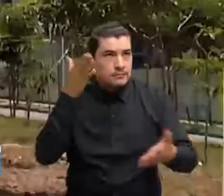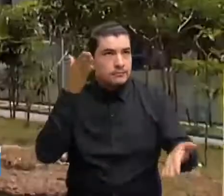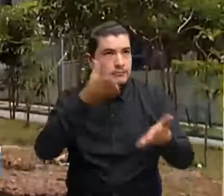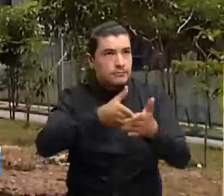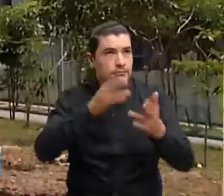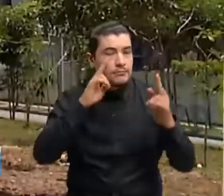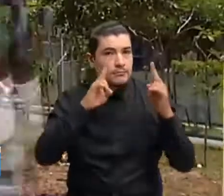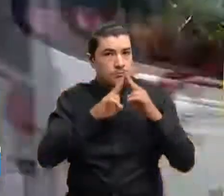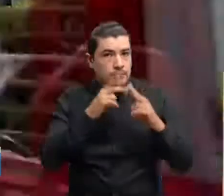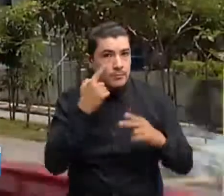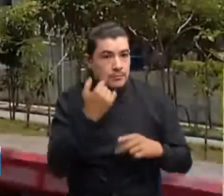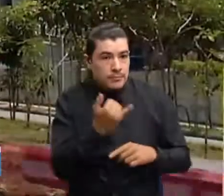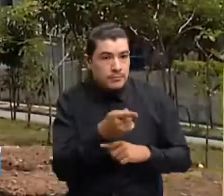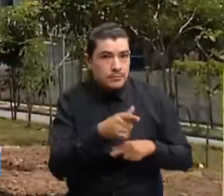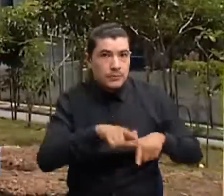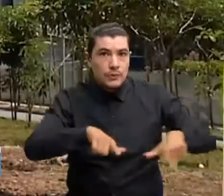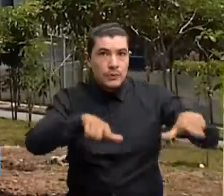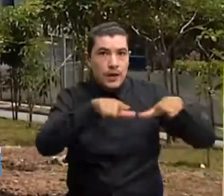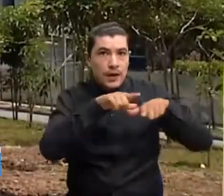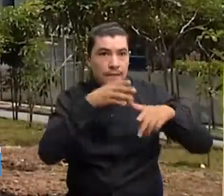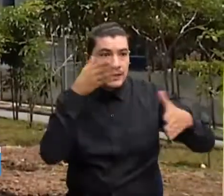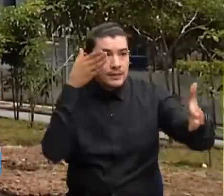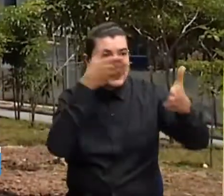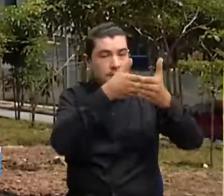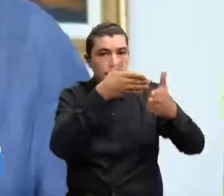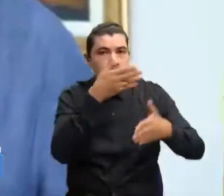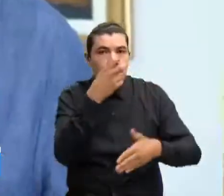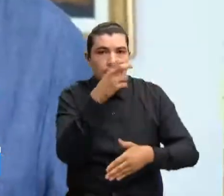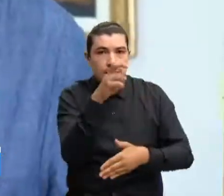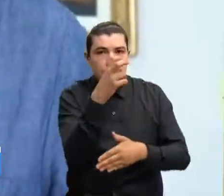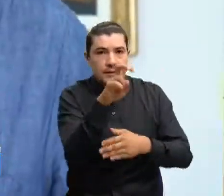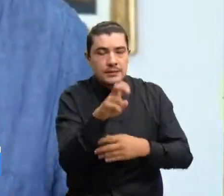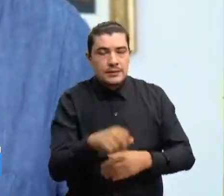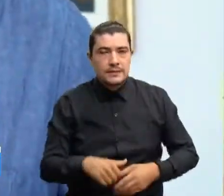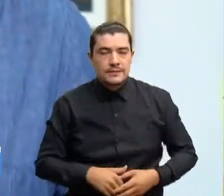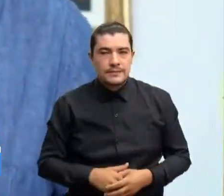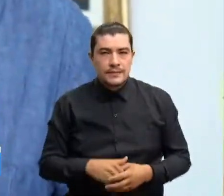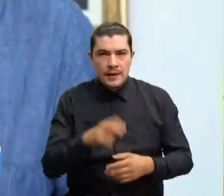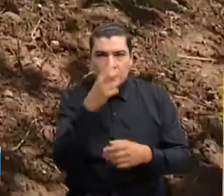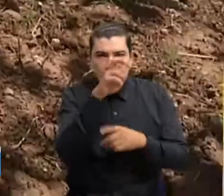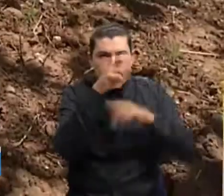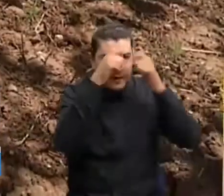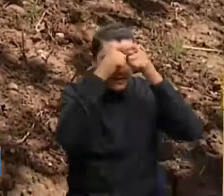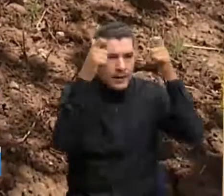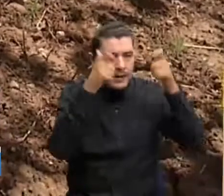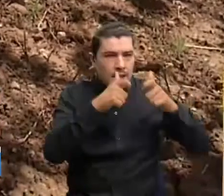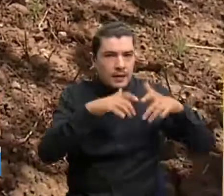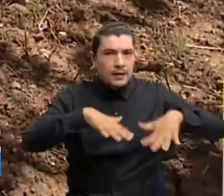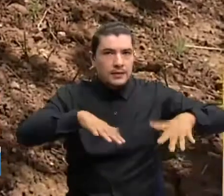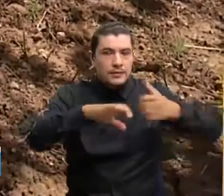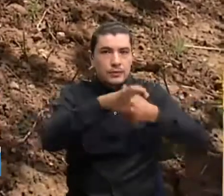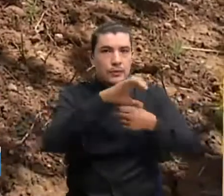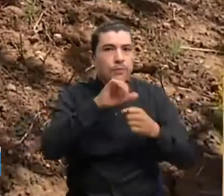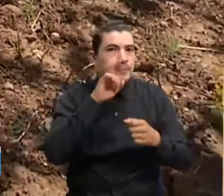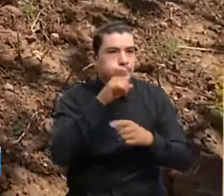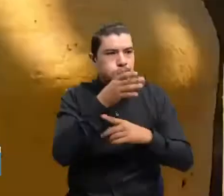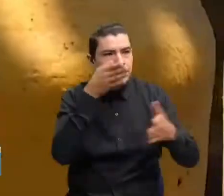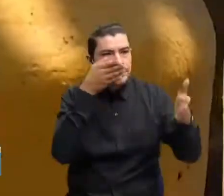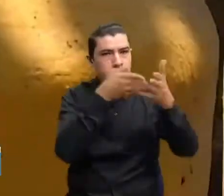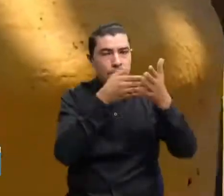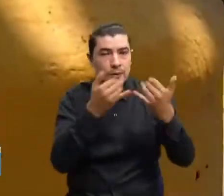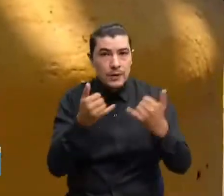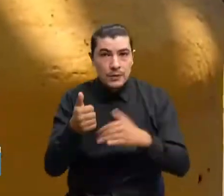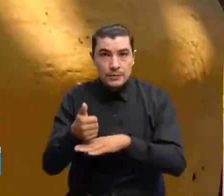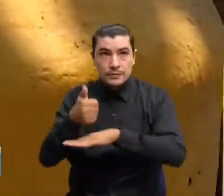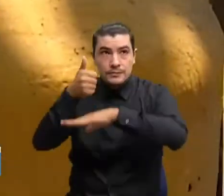en la Fiscalía General de la Nación en Bucaramanga. Las autoridades investigan